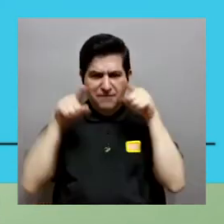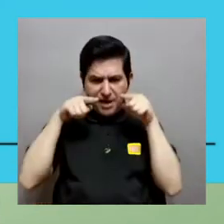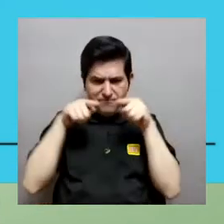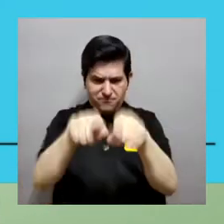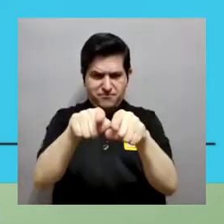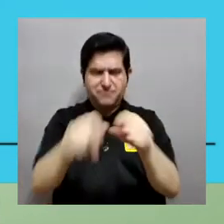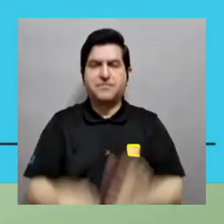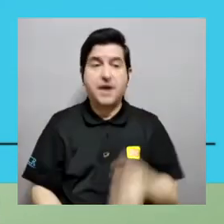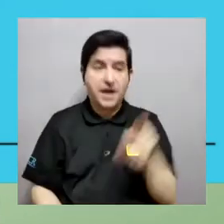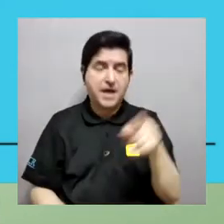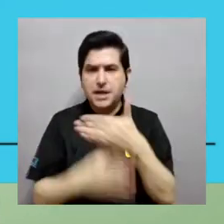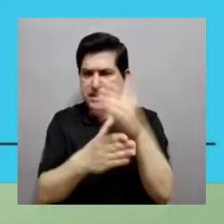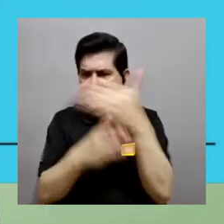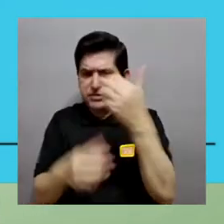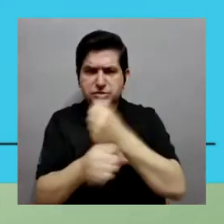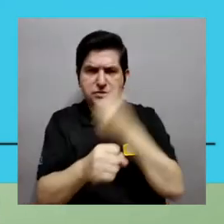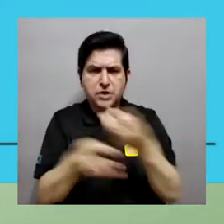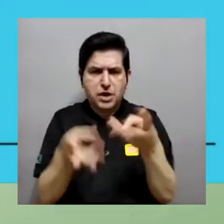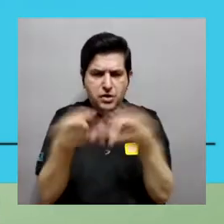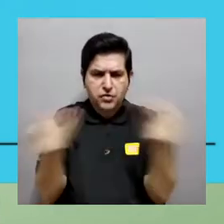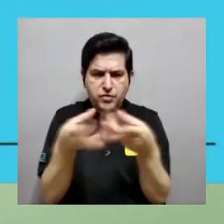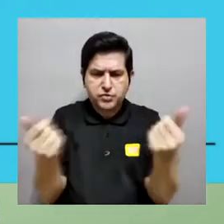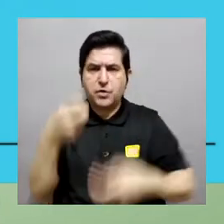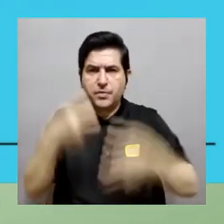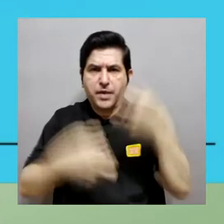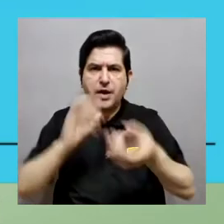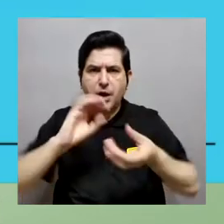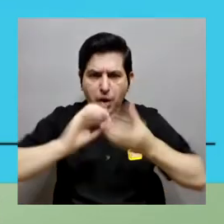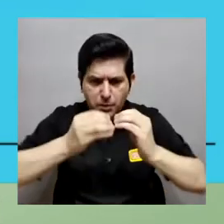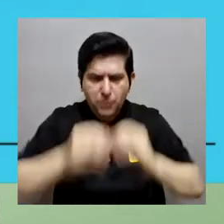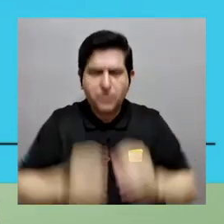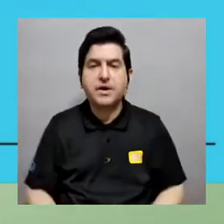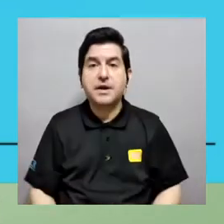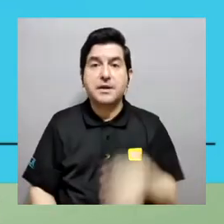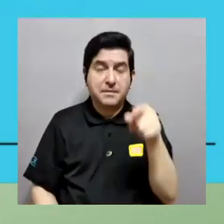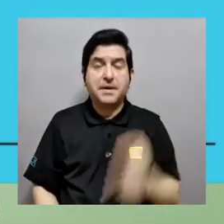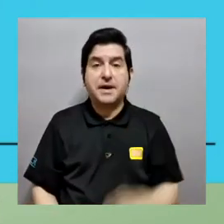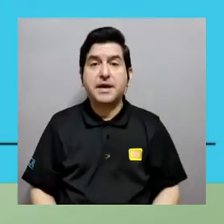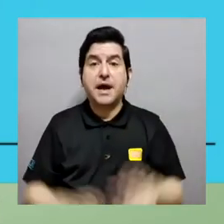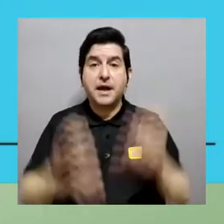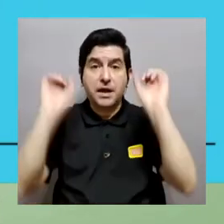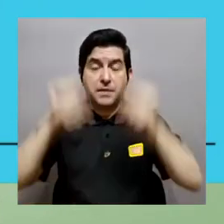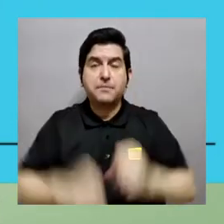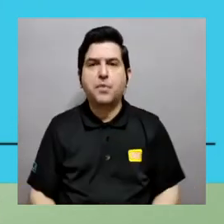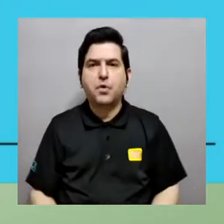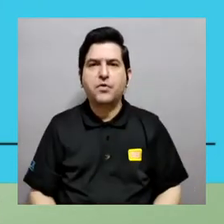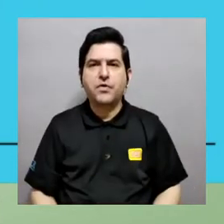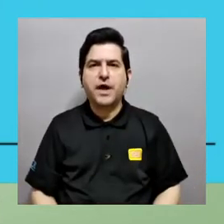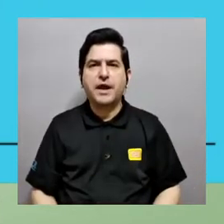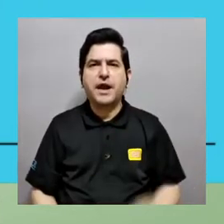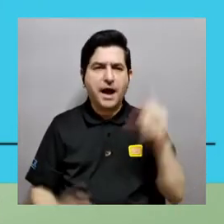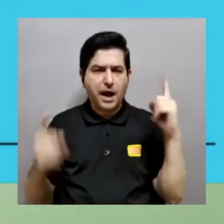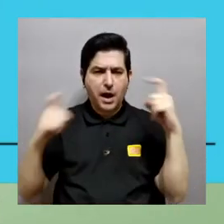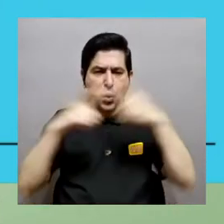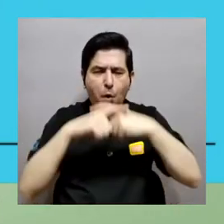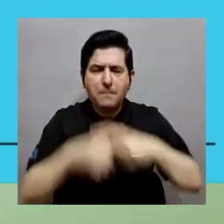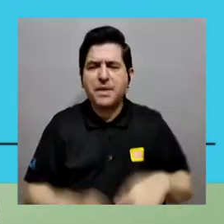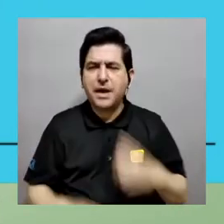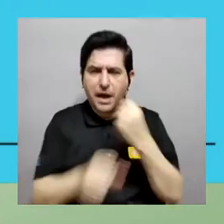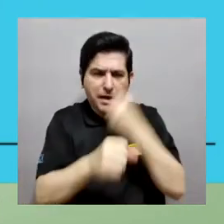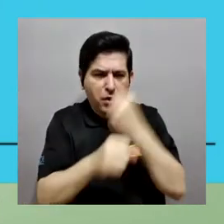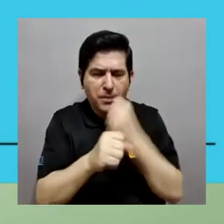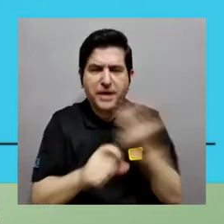como lo llamamos, de alta velocidad y memoria que trabajan en paralelo. Es decir, se reparten las tareas para poder resolver los problemas numéricos y realizar